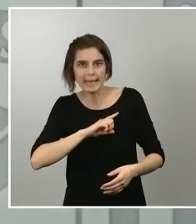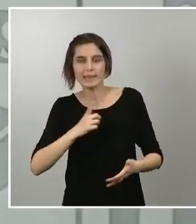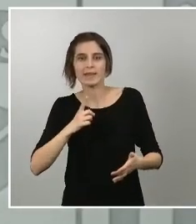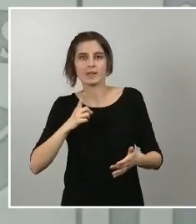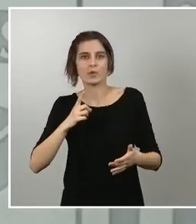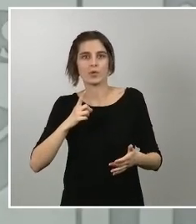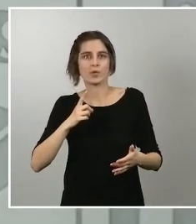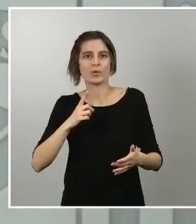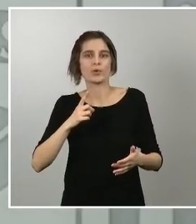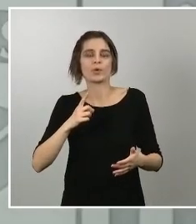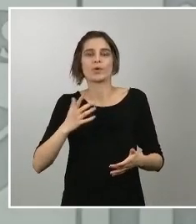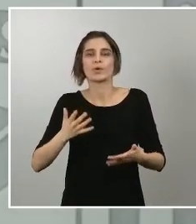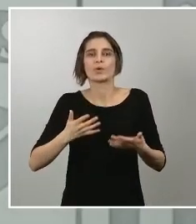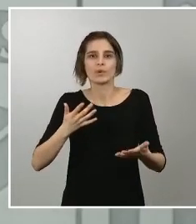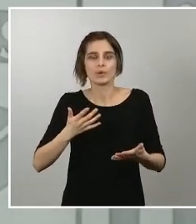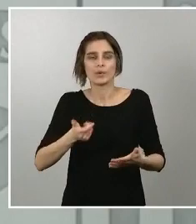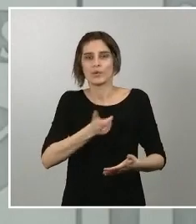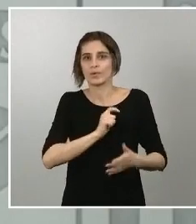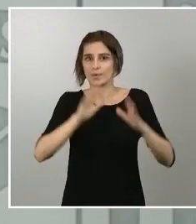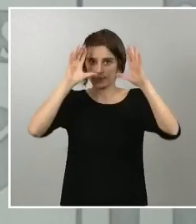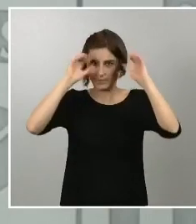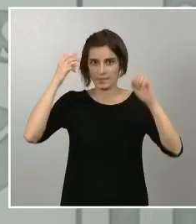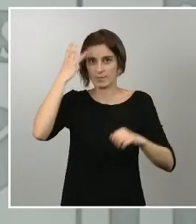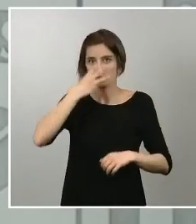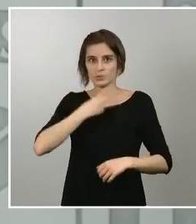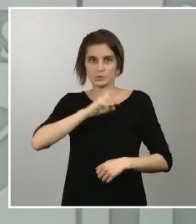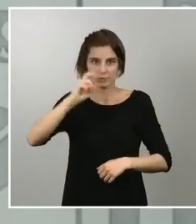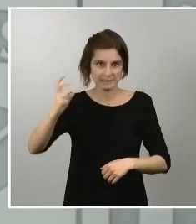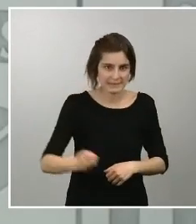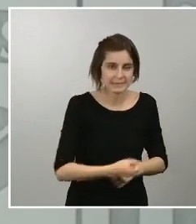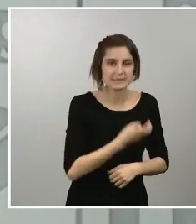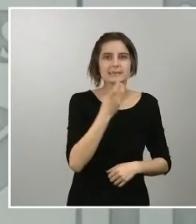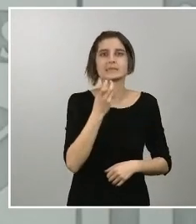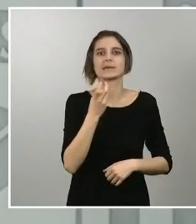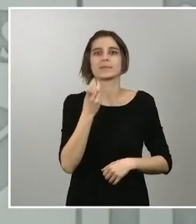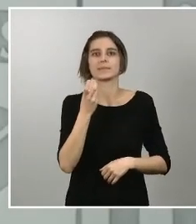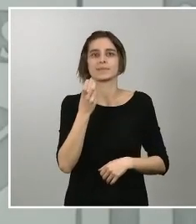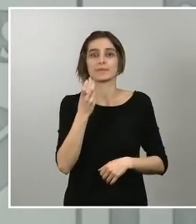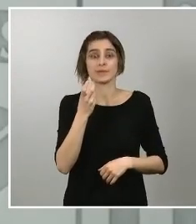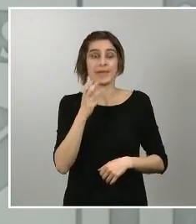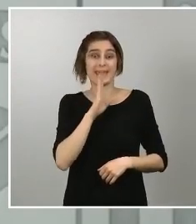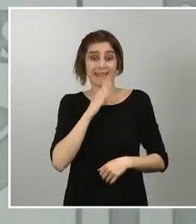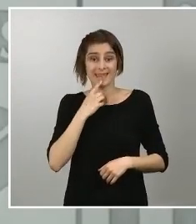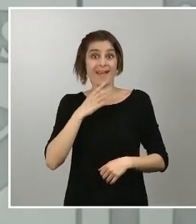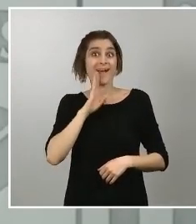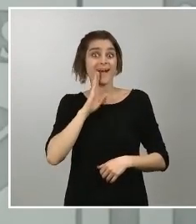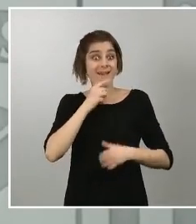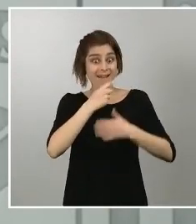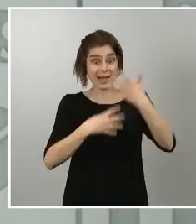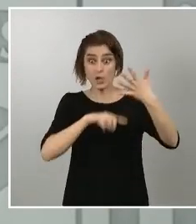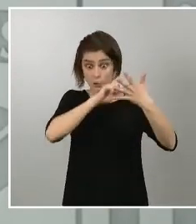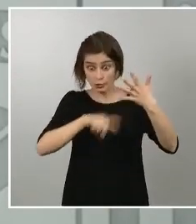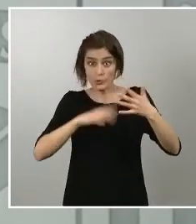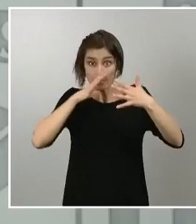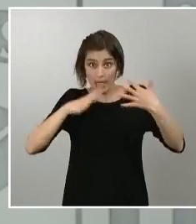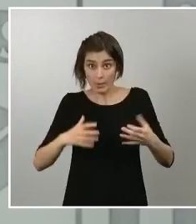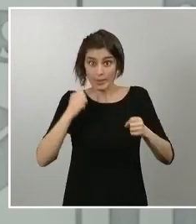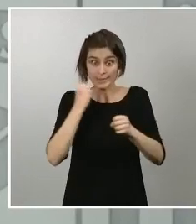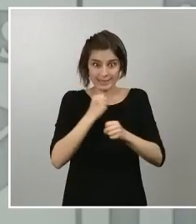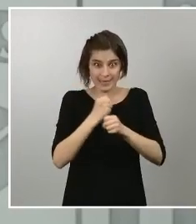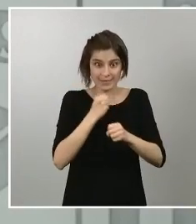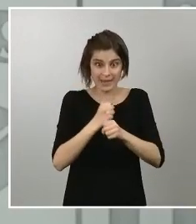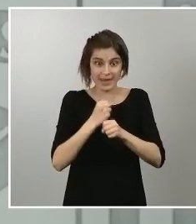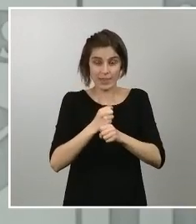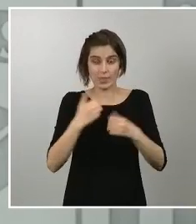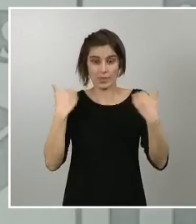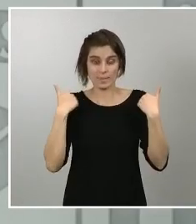tanto los cuerpos y fuerzas de seguridad del Estado todos aquellos que están en este momento trabajando en la logística de la compra que se